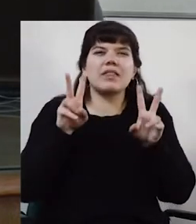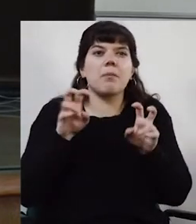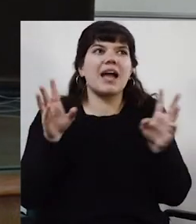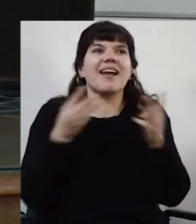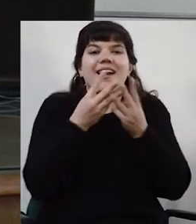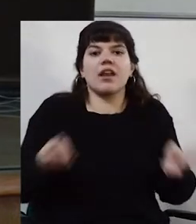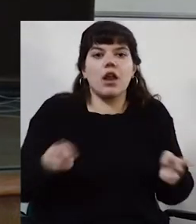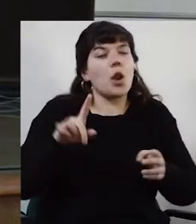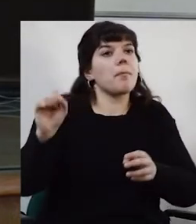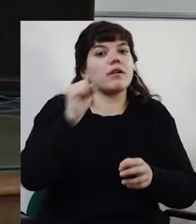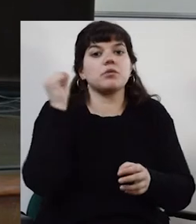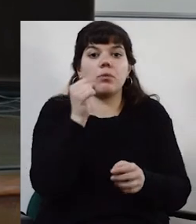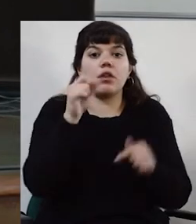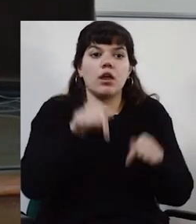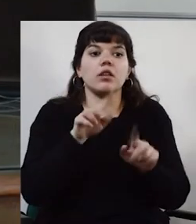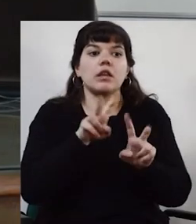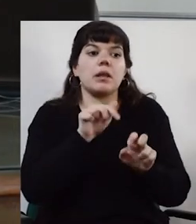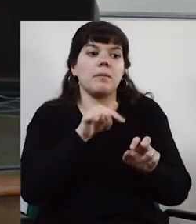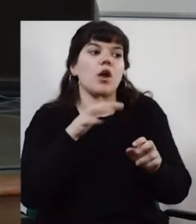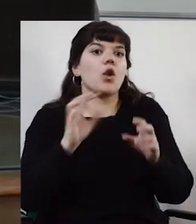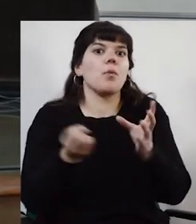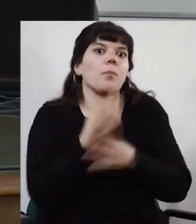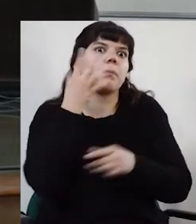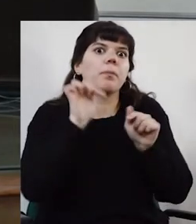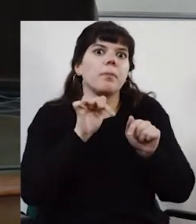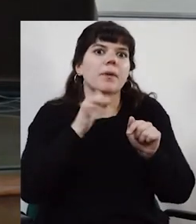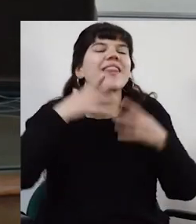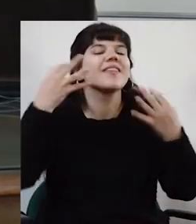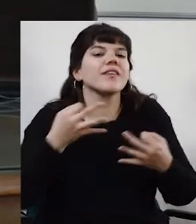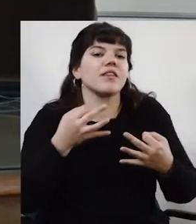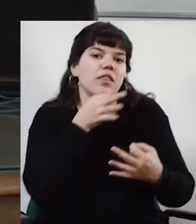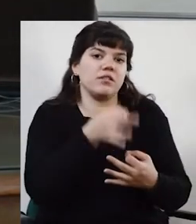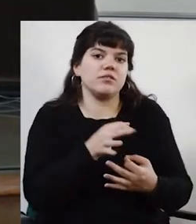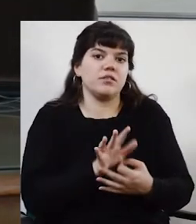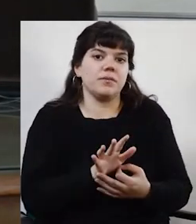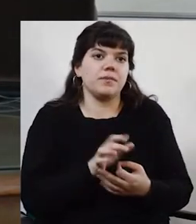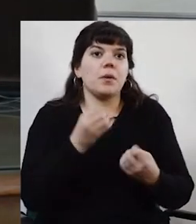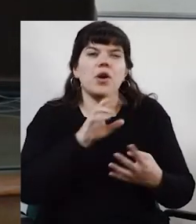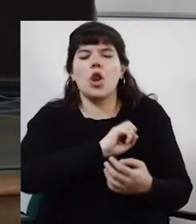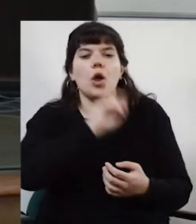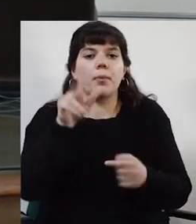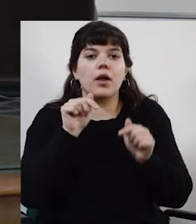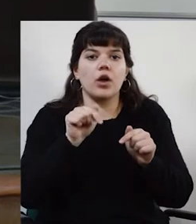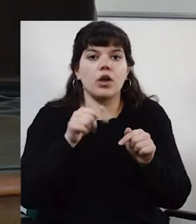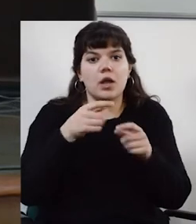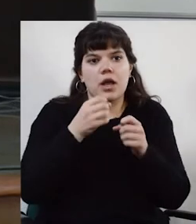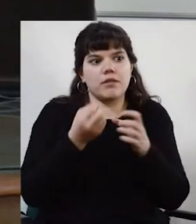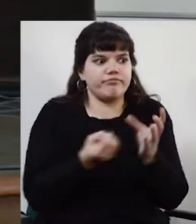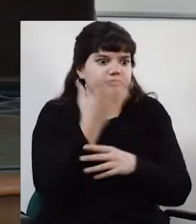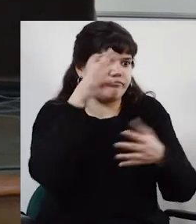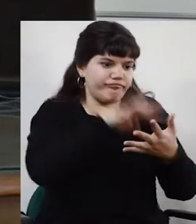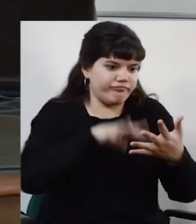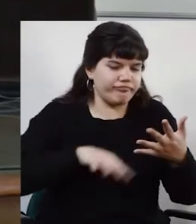lo más importante es que lo que sea que uno está diciendo que existe sea genuino, porque lo peor que podemos hacer es armar una